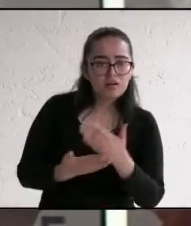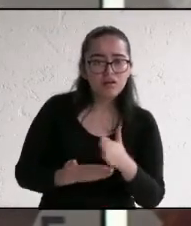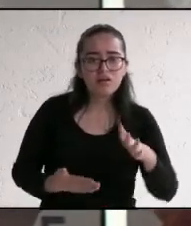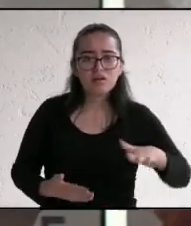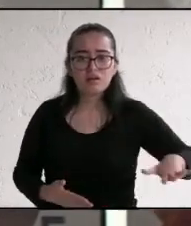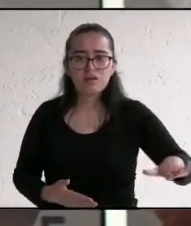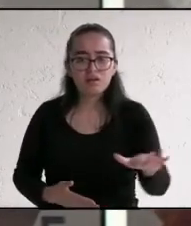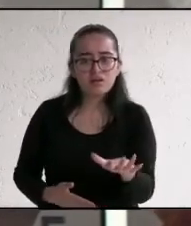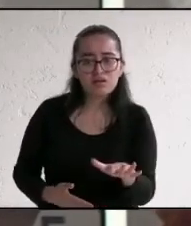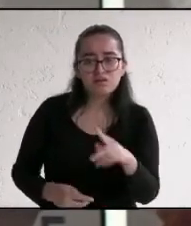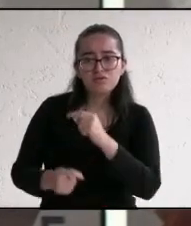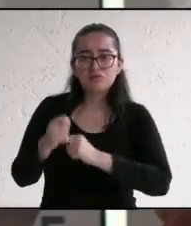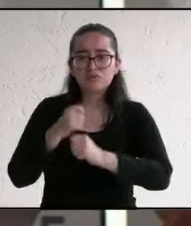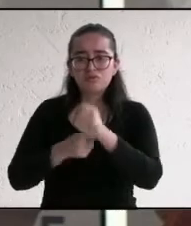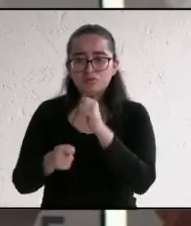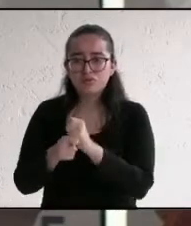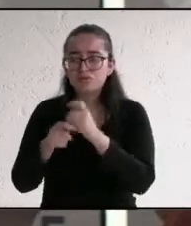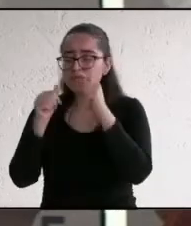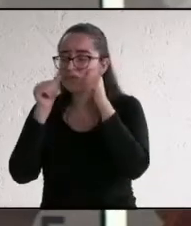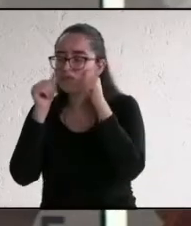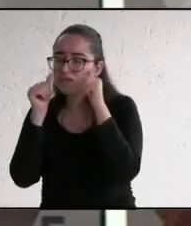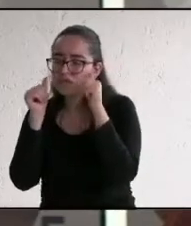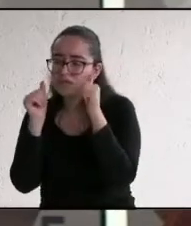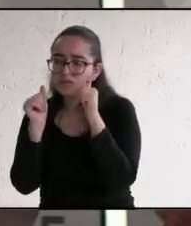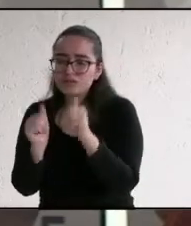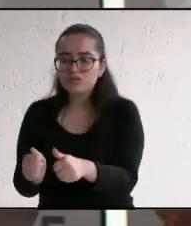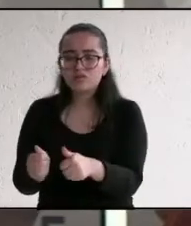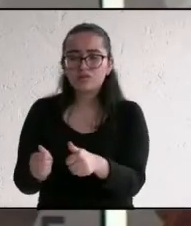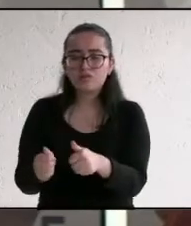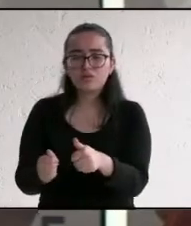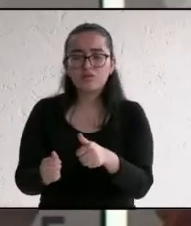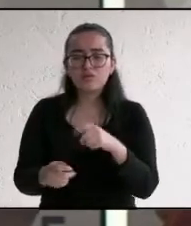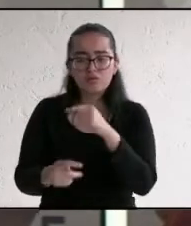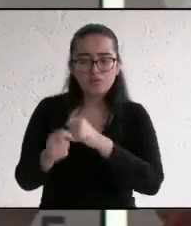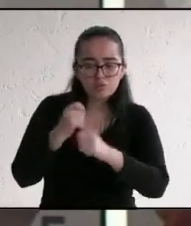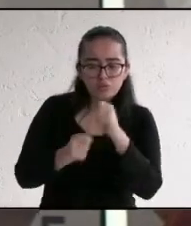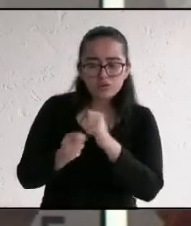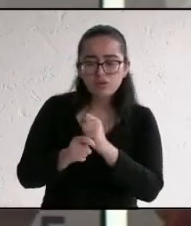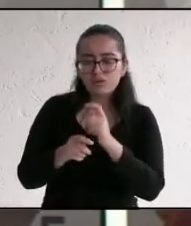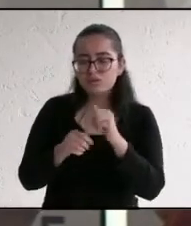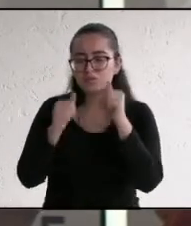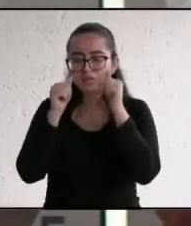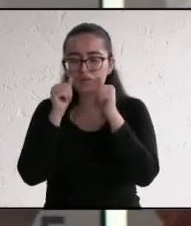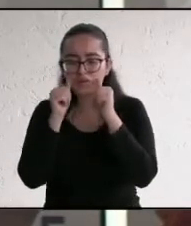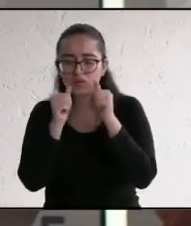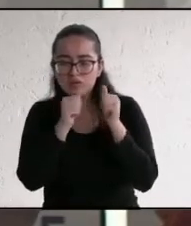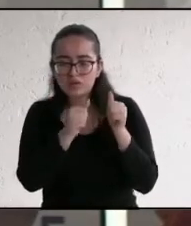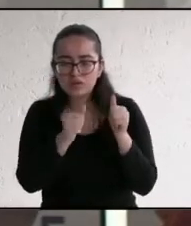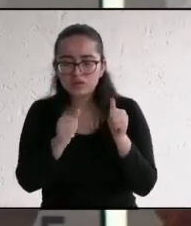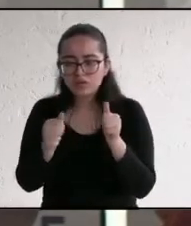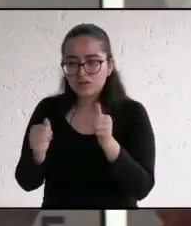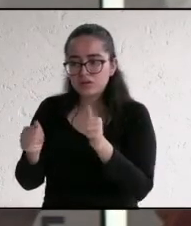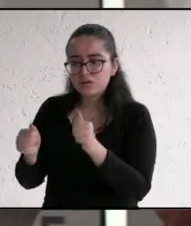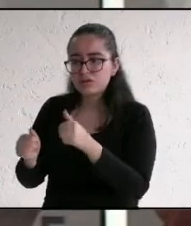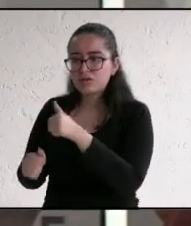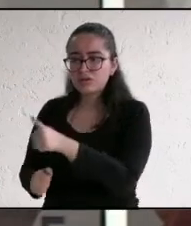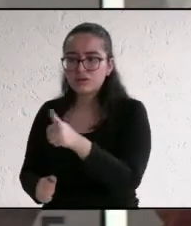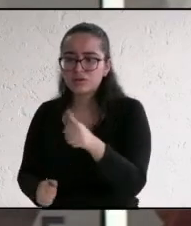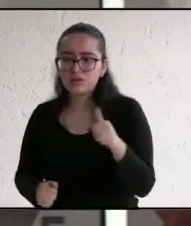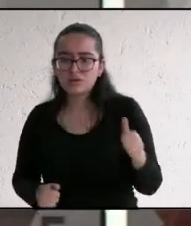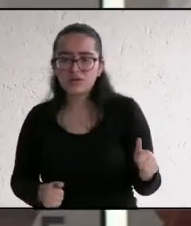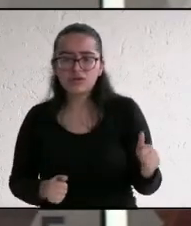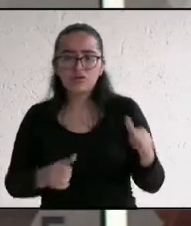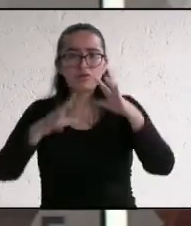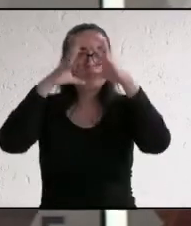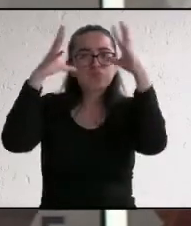al turismo, capacitar a los prestadores de servicios turísticos y proyectar a nuestro municipio a nivel nacional e internacional.